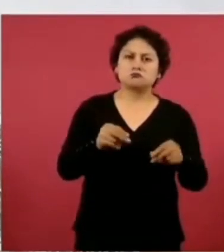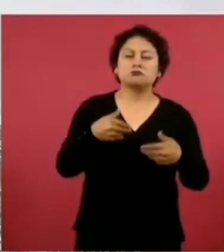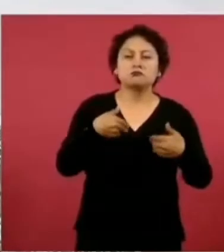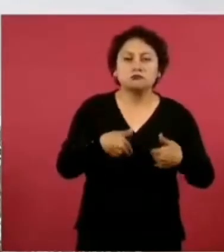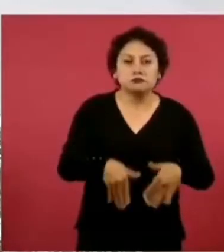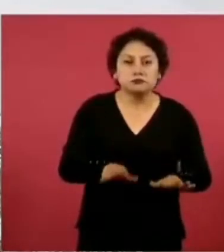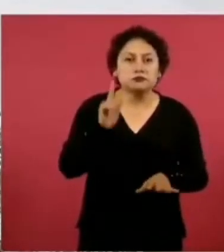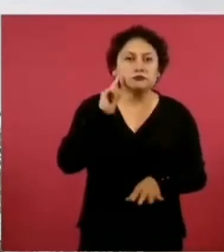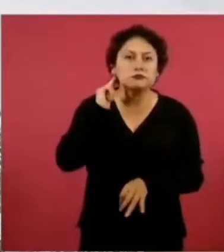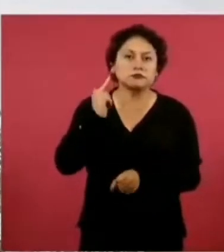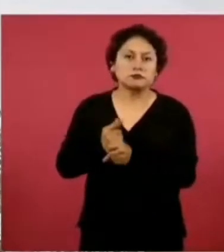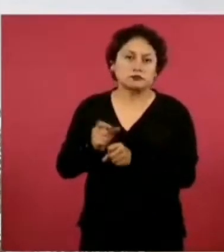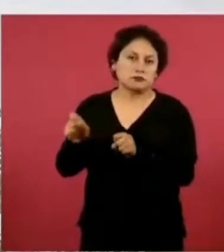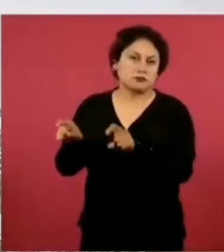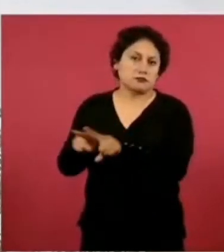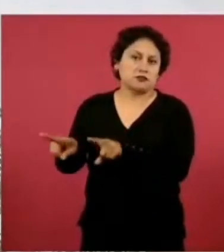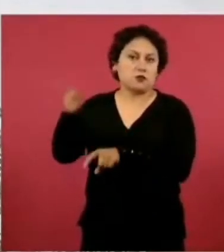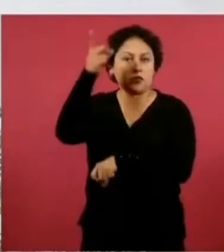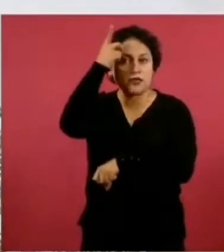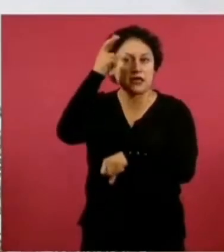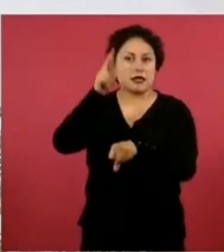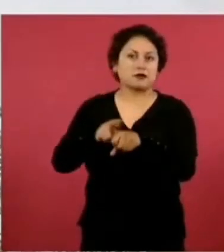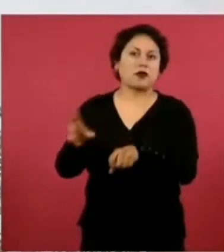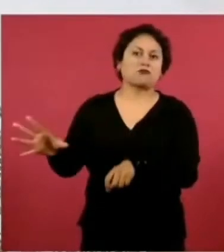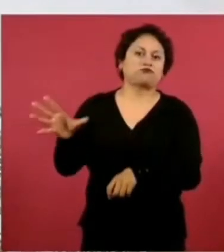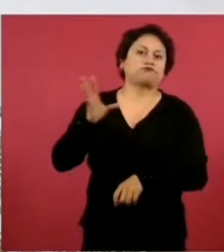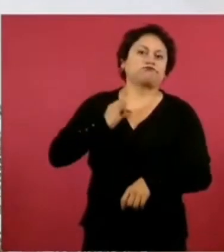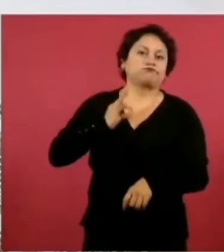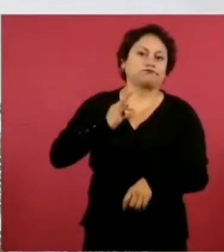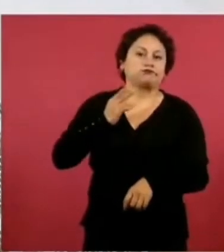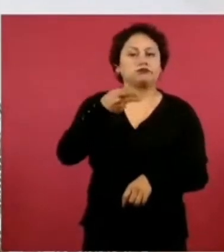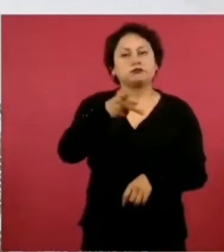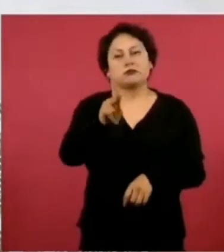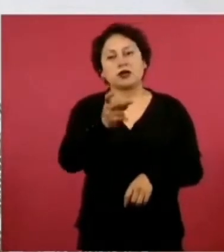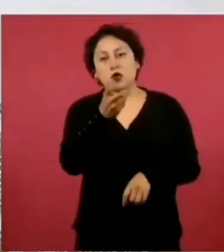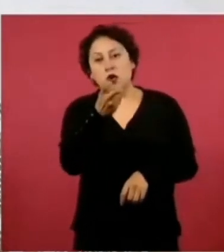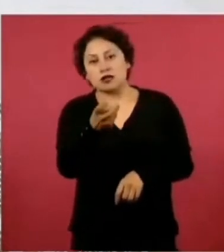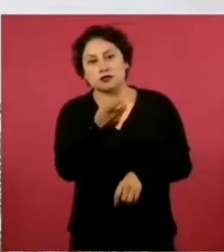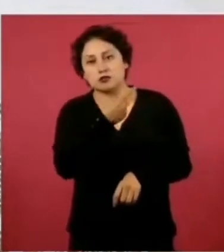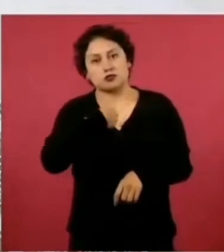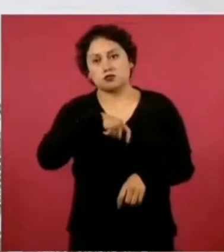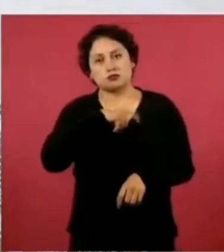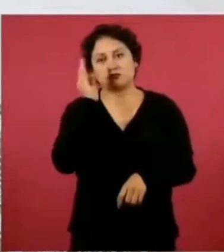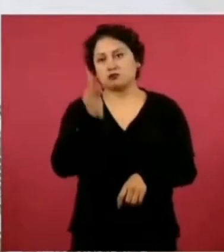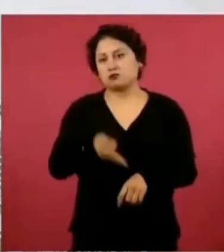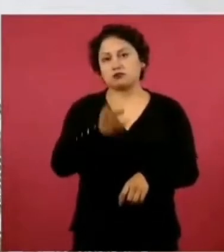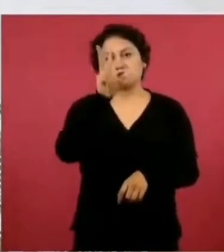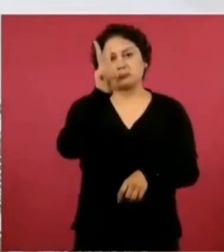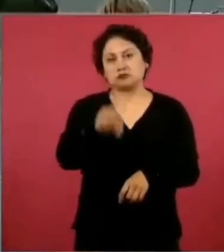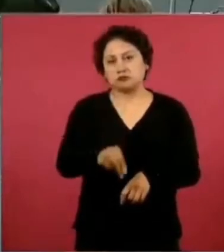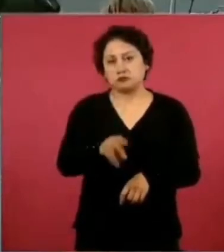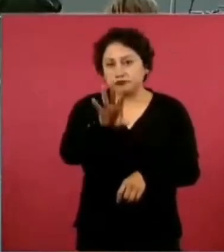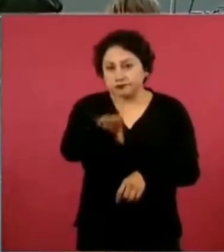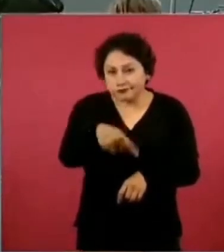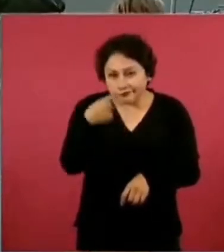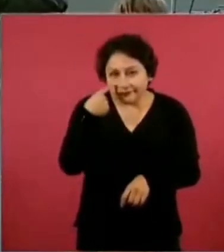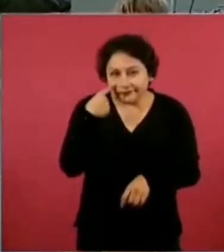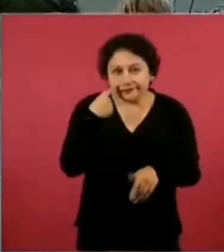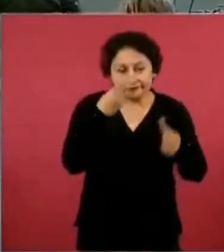dicho el director y además no lo permitimos. Hemos avanzado muchísimo